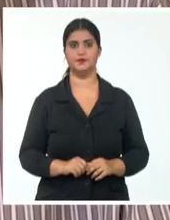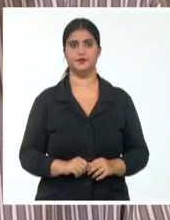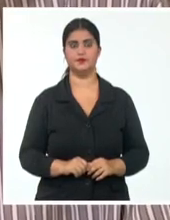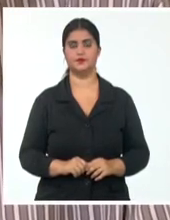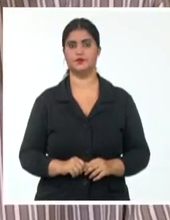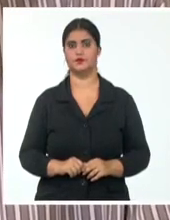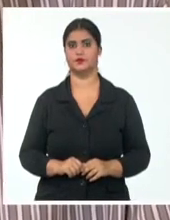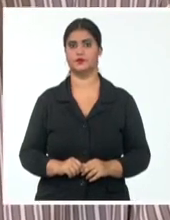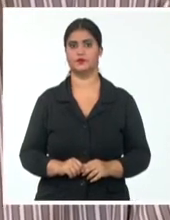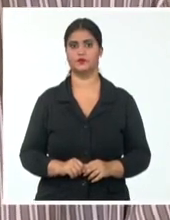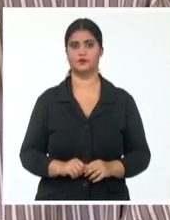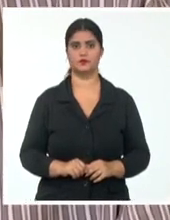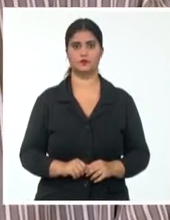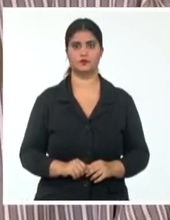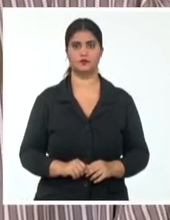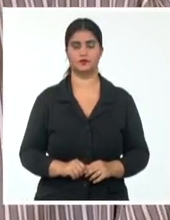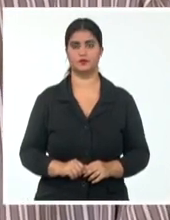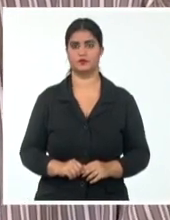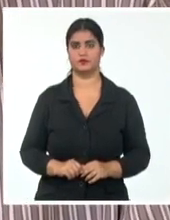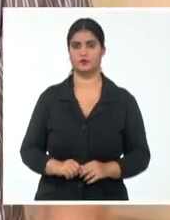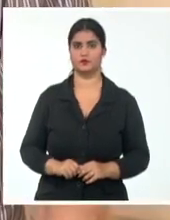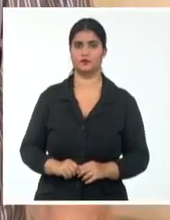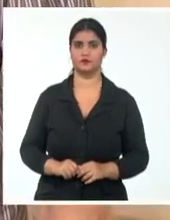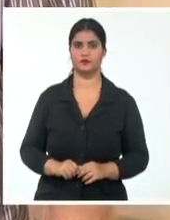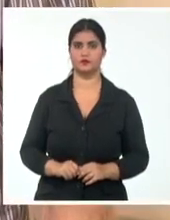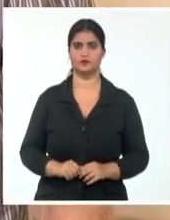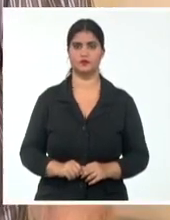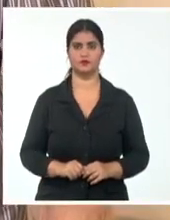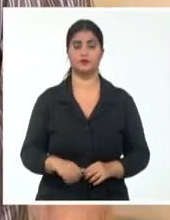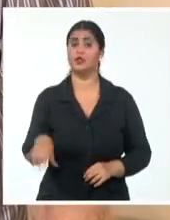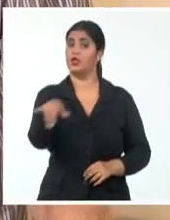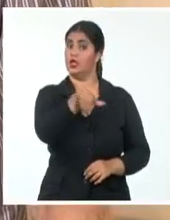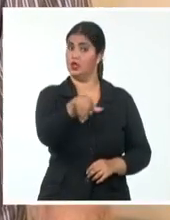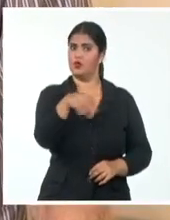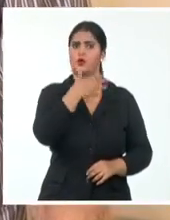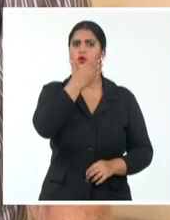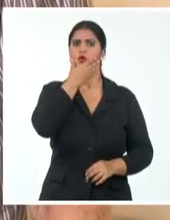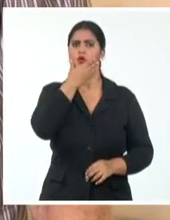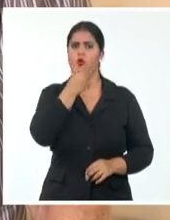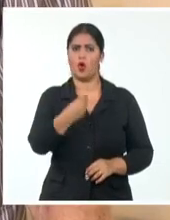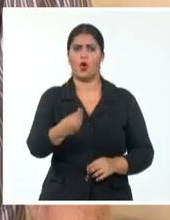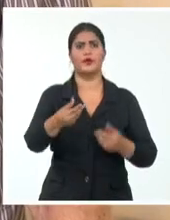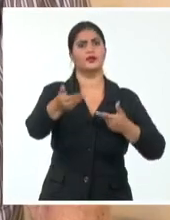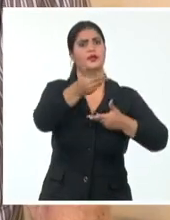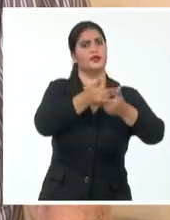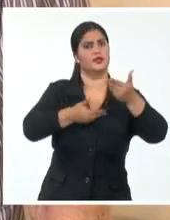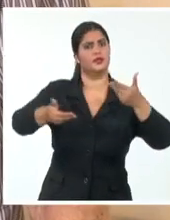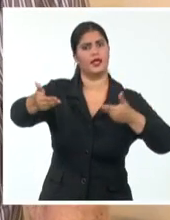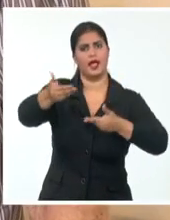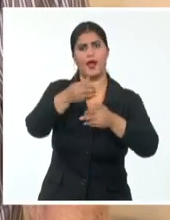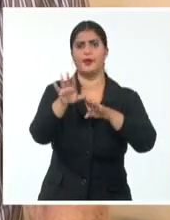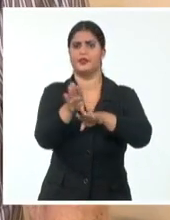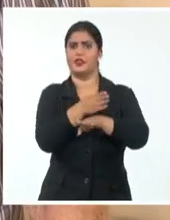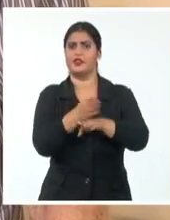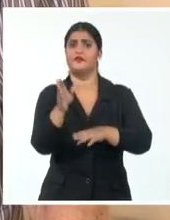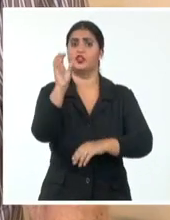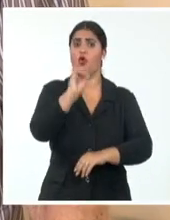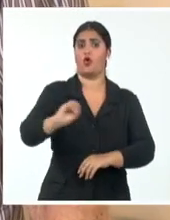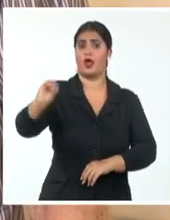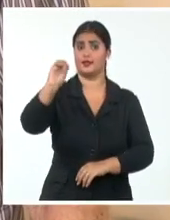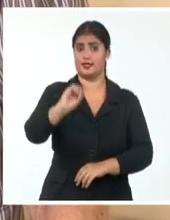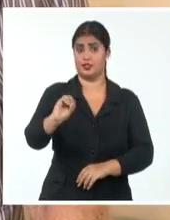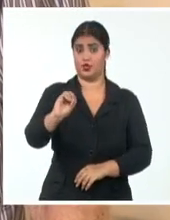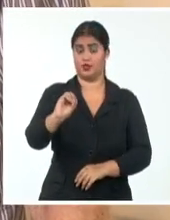Hermanos ahí, y no solamente de ellos, aparecen también jóvenes que son del sector, de los